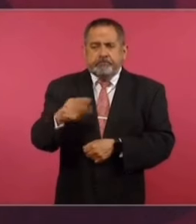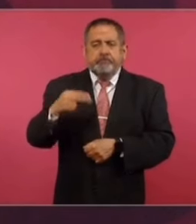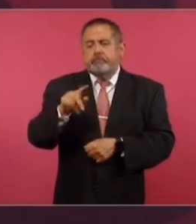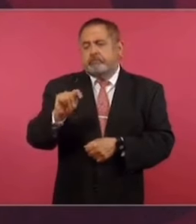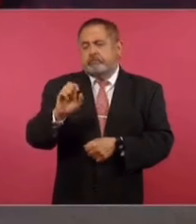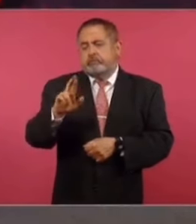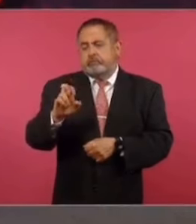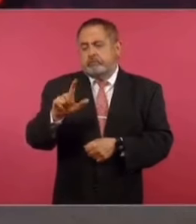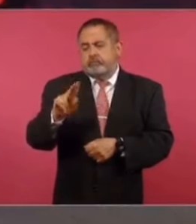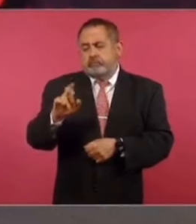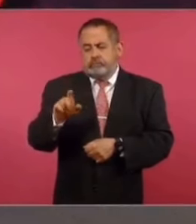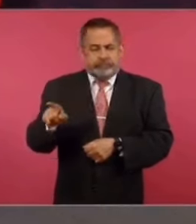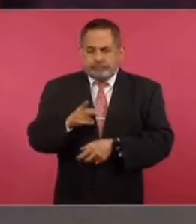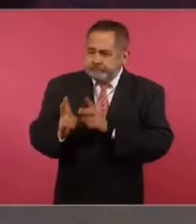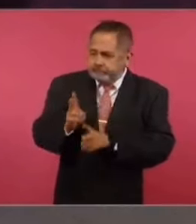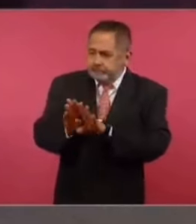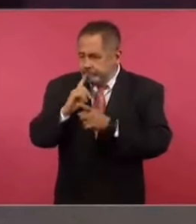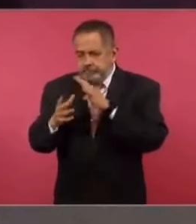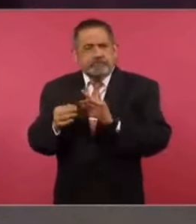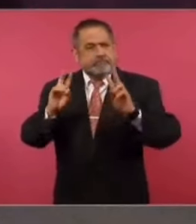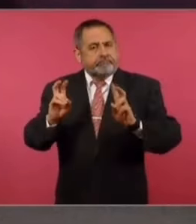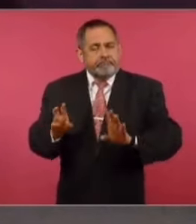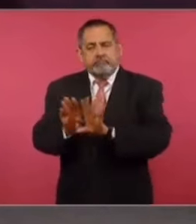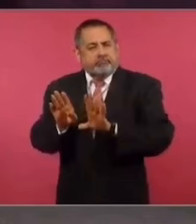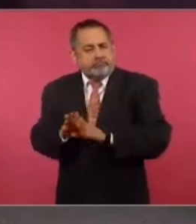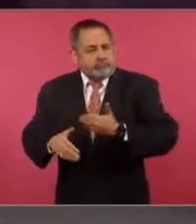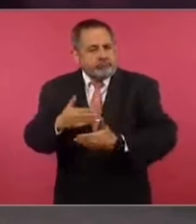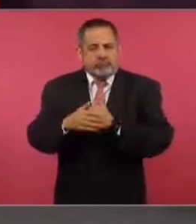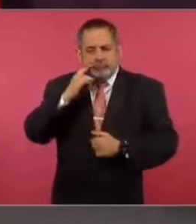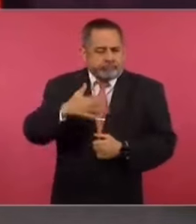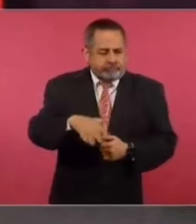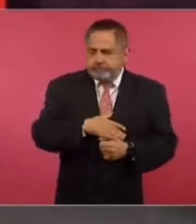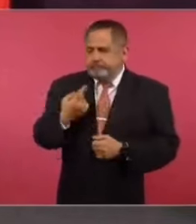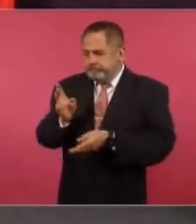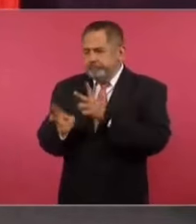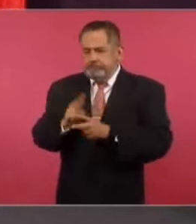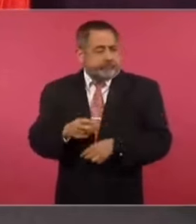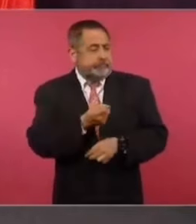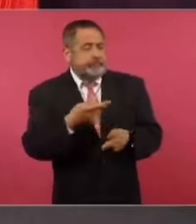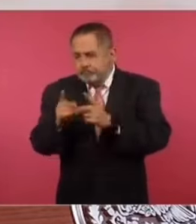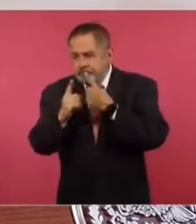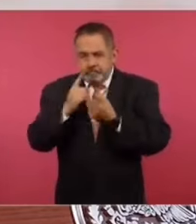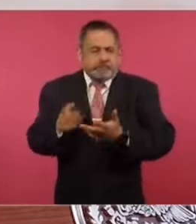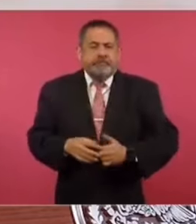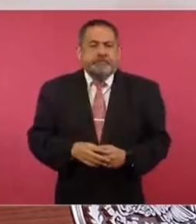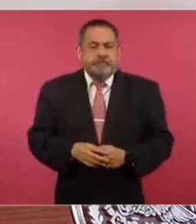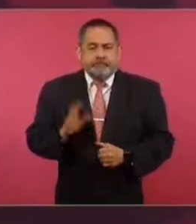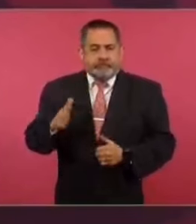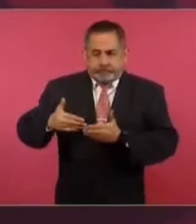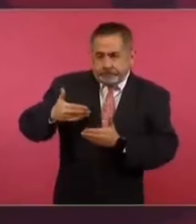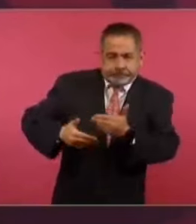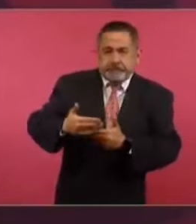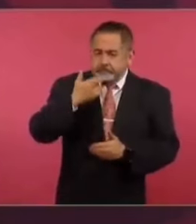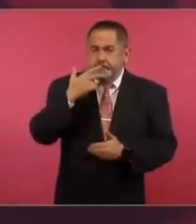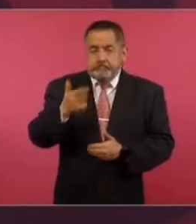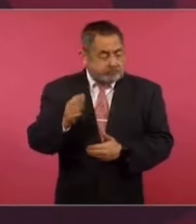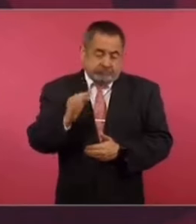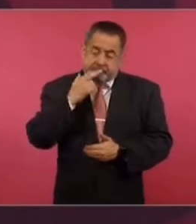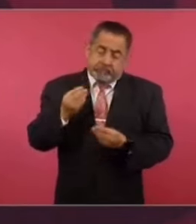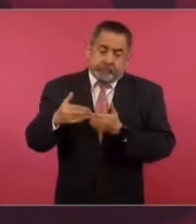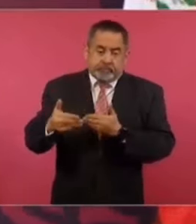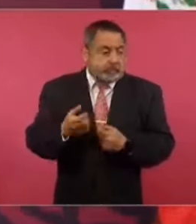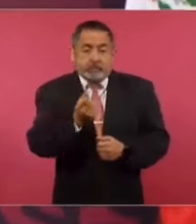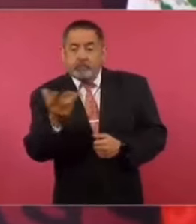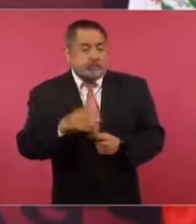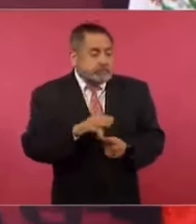Tere Lupe, y hablamos del tema de cómo vamos en la búsqueda de personas desaparecidas. Se han avanzado, se han avanzado bastante,